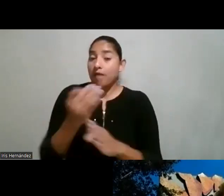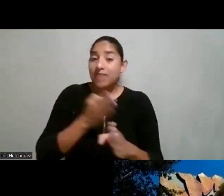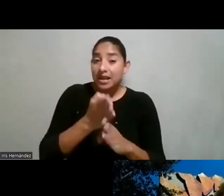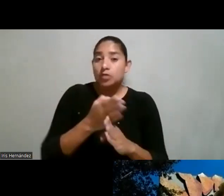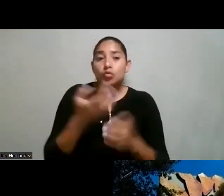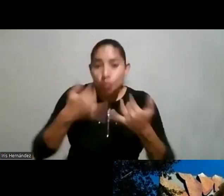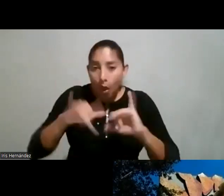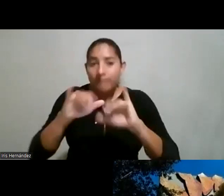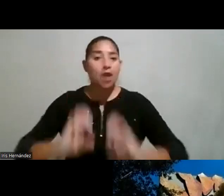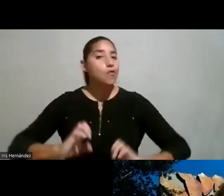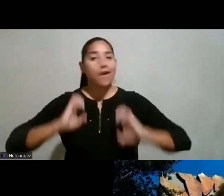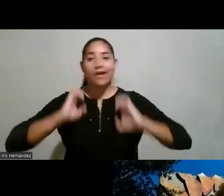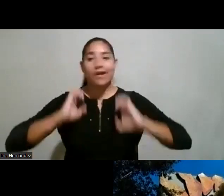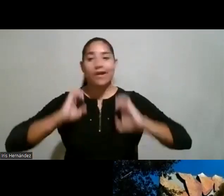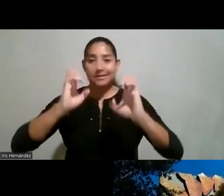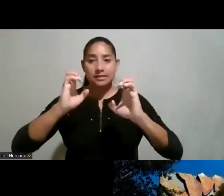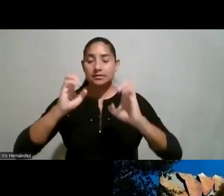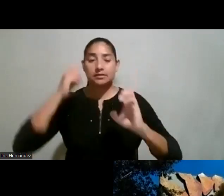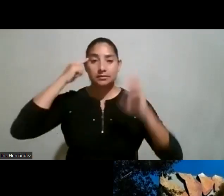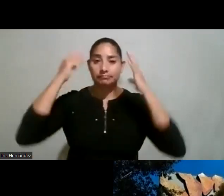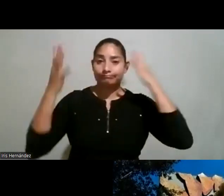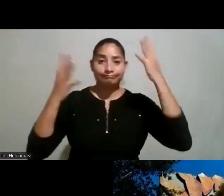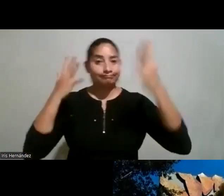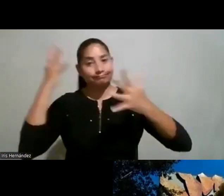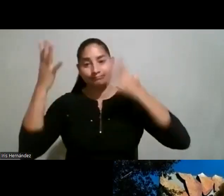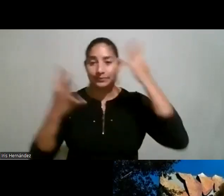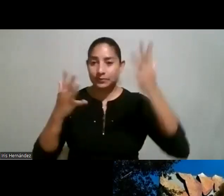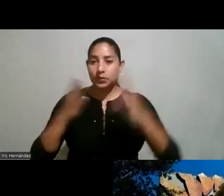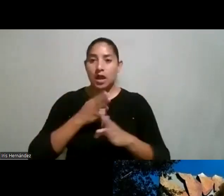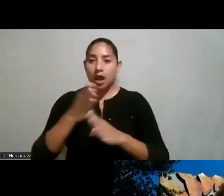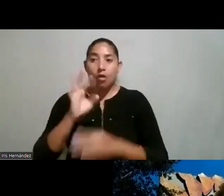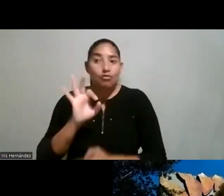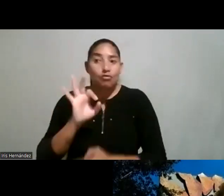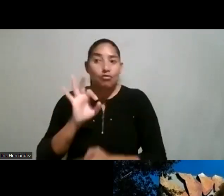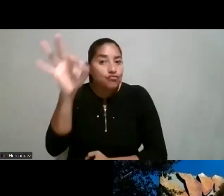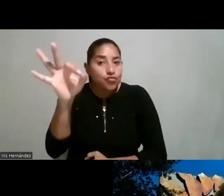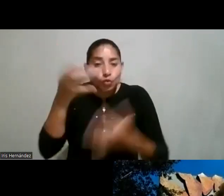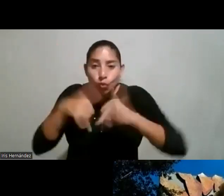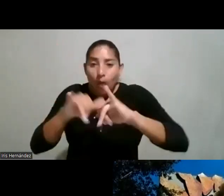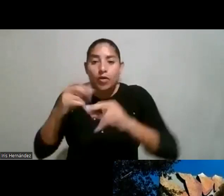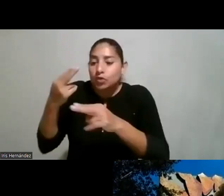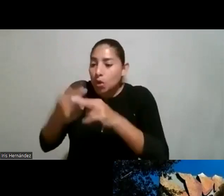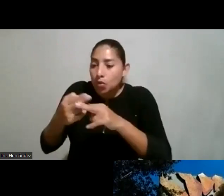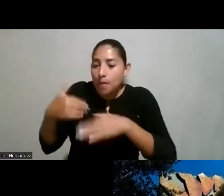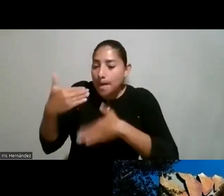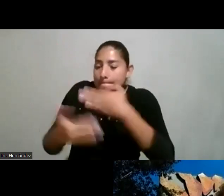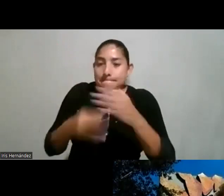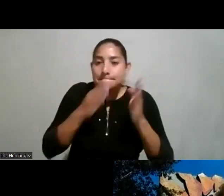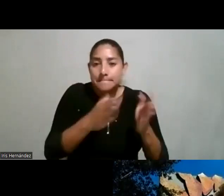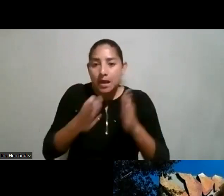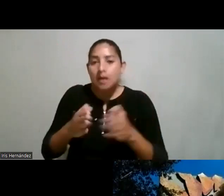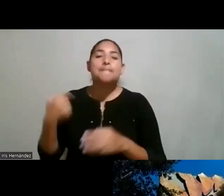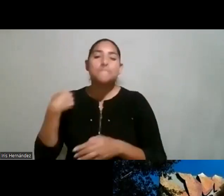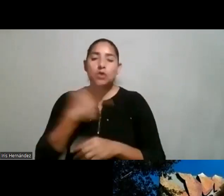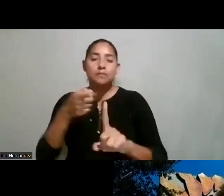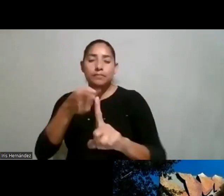existen verdad un tema de incertidumbre esas carreras del futuro que ahorita no tienen nombre que vienen por eso es que apostamos